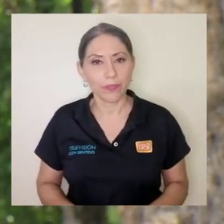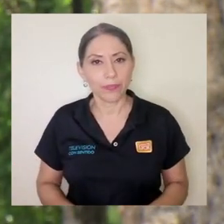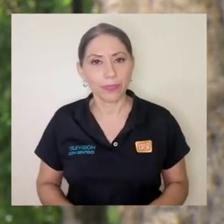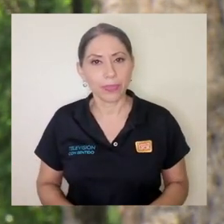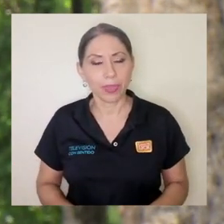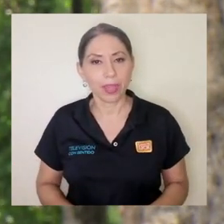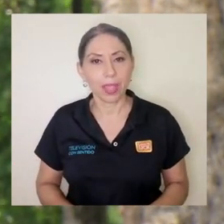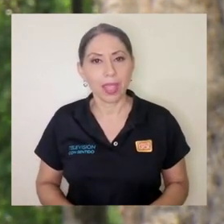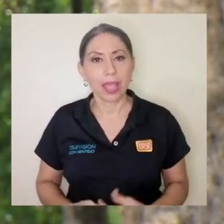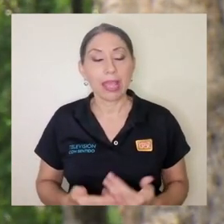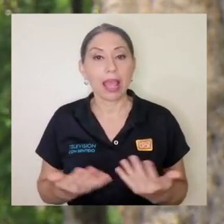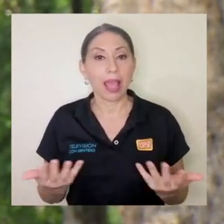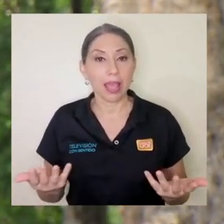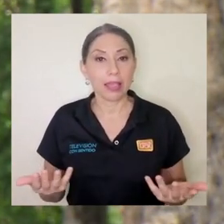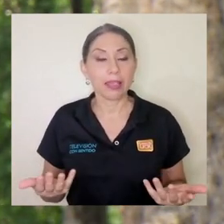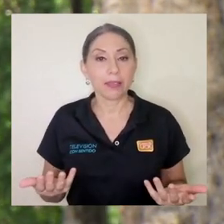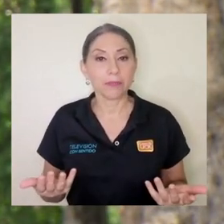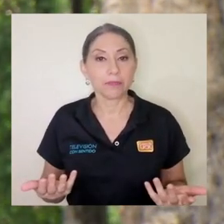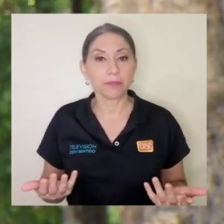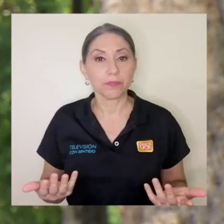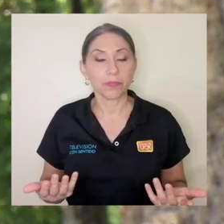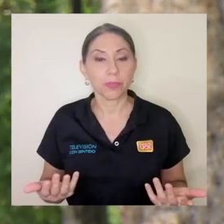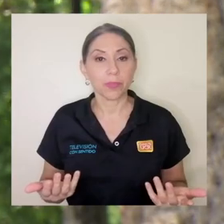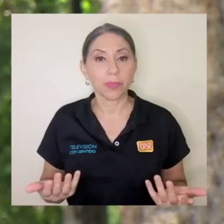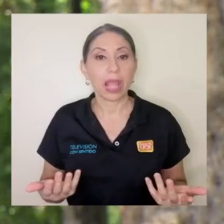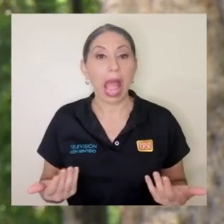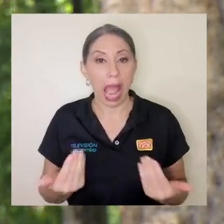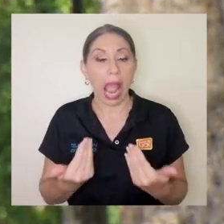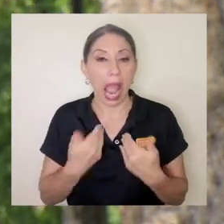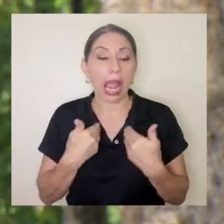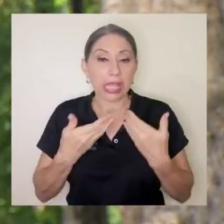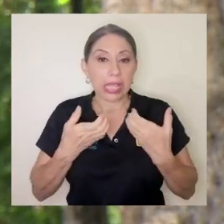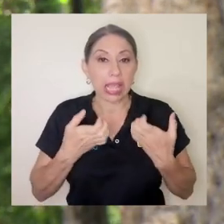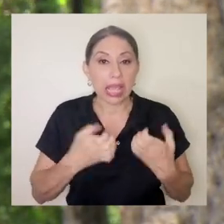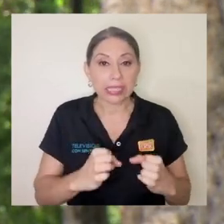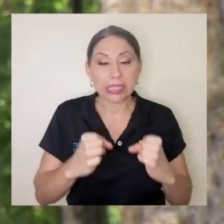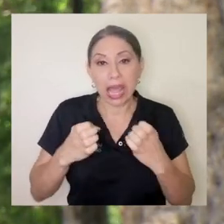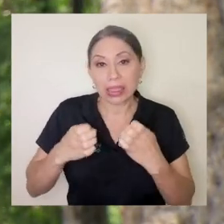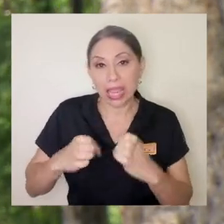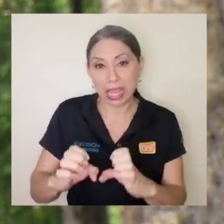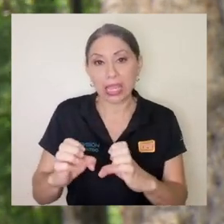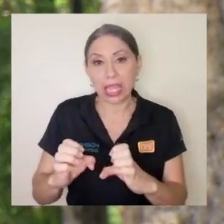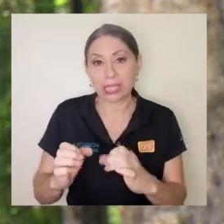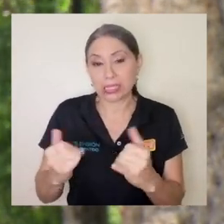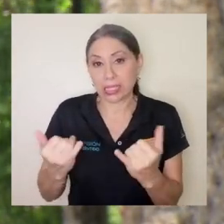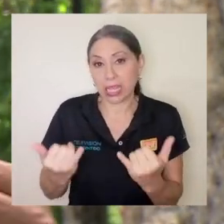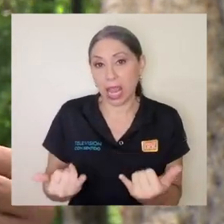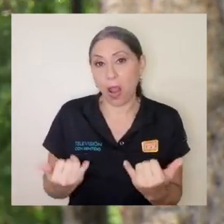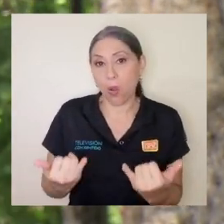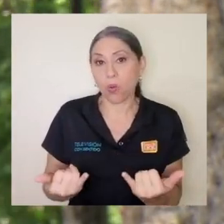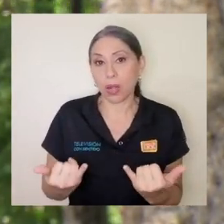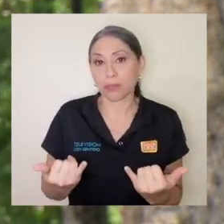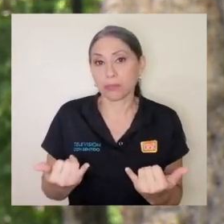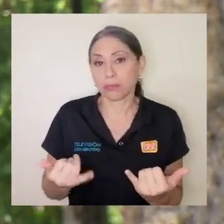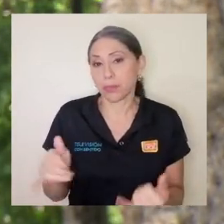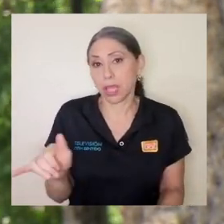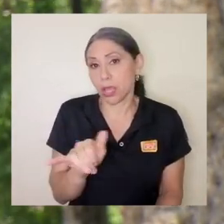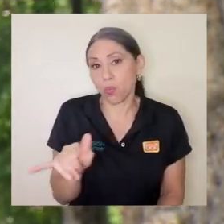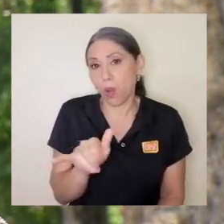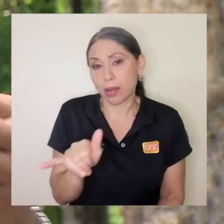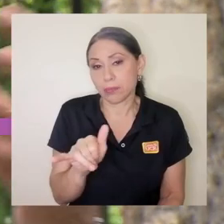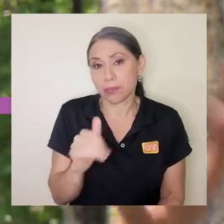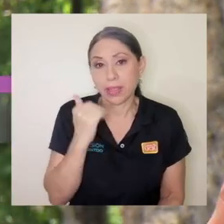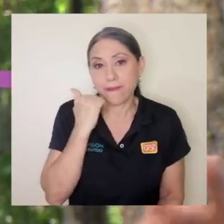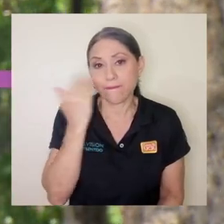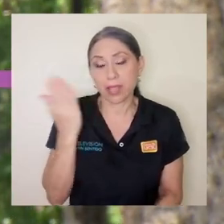hay de pronto estrategias que ahora igual son de